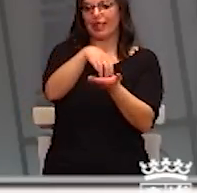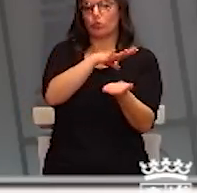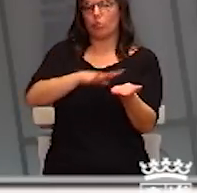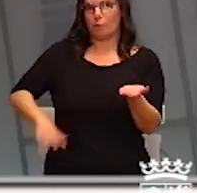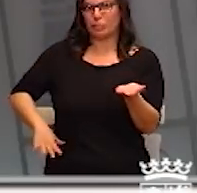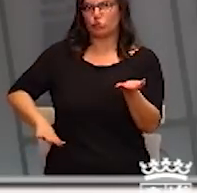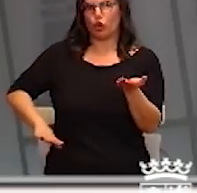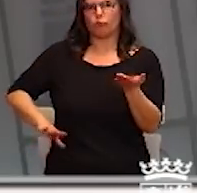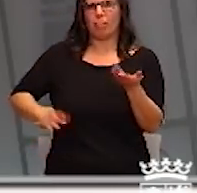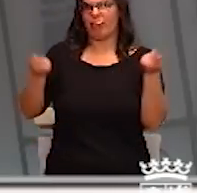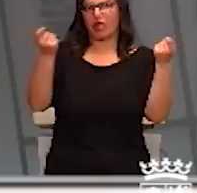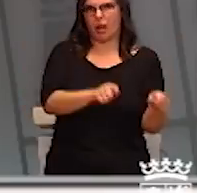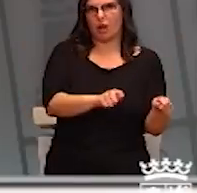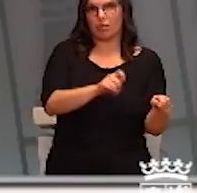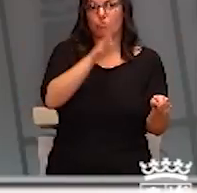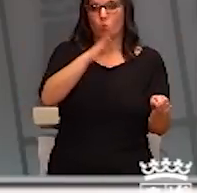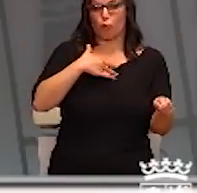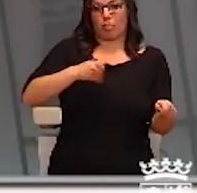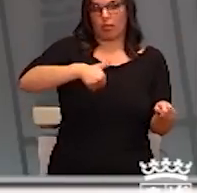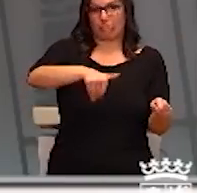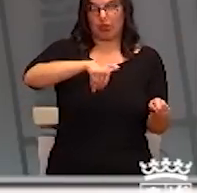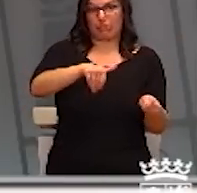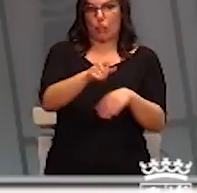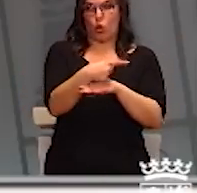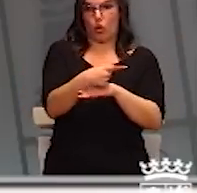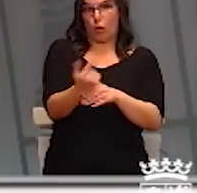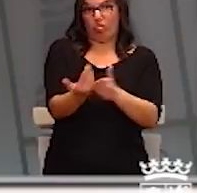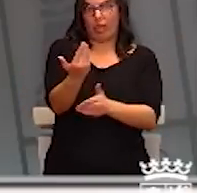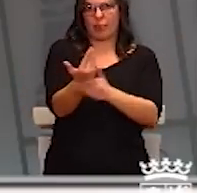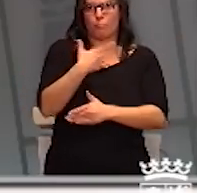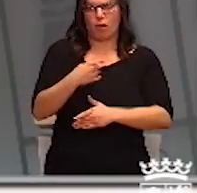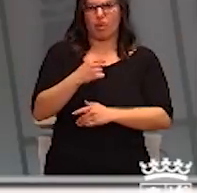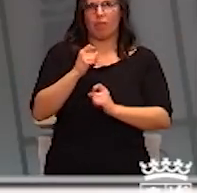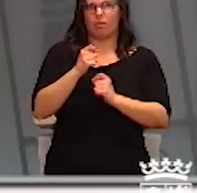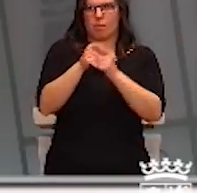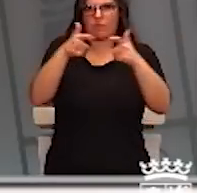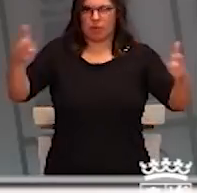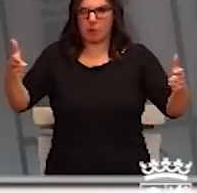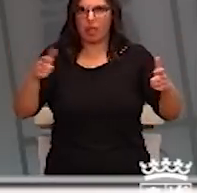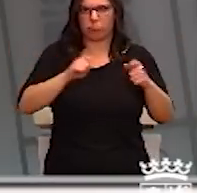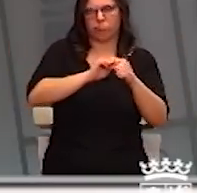ante la probabilidad de que en las próximas horas, en próximos días, se puedan incrementar los casos.